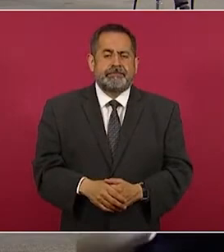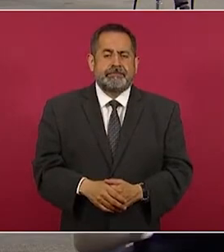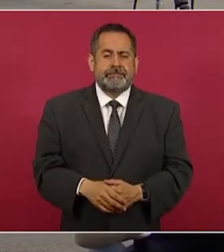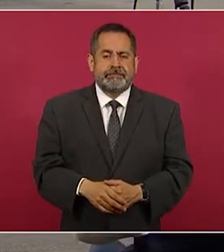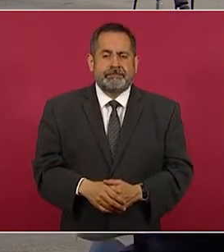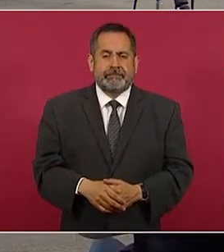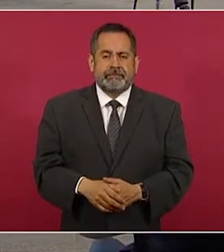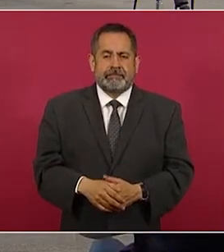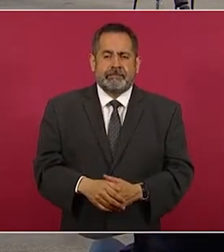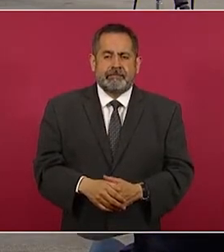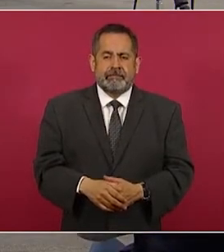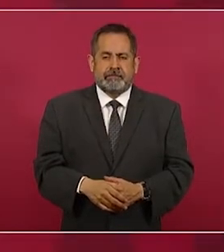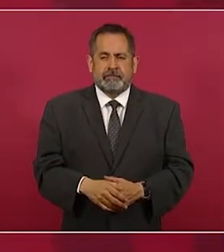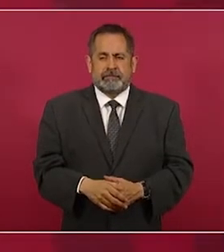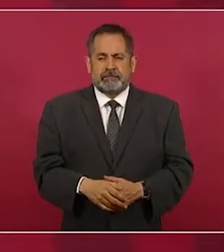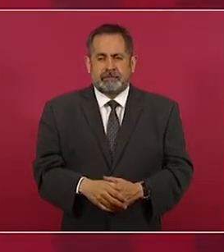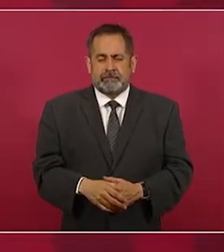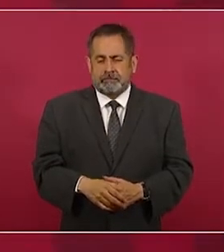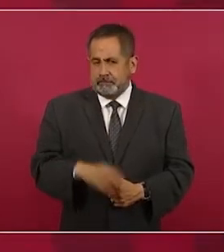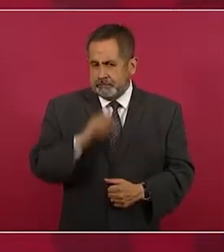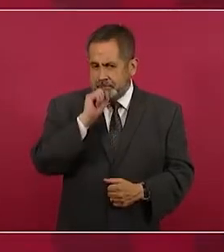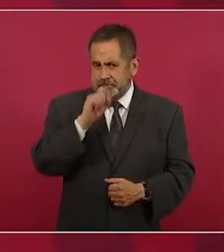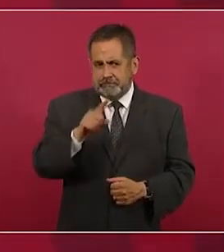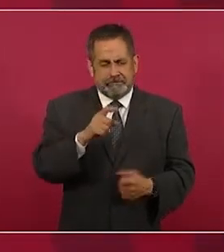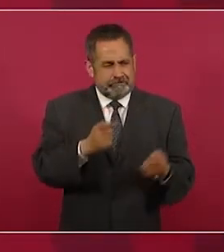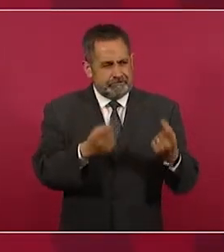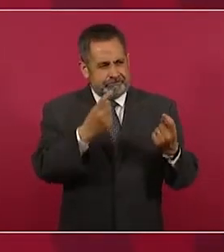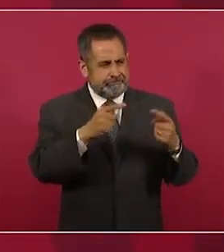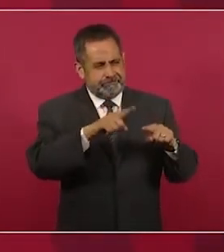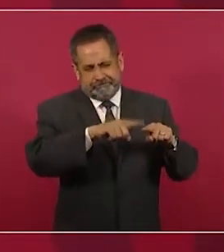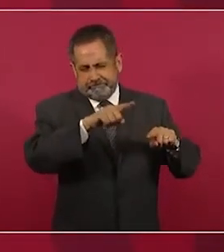Y desde luego hay niveles.